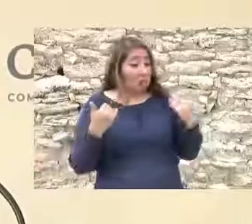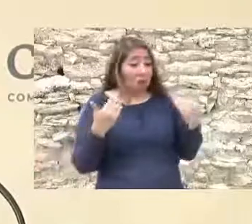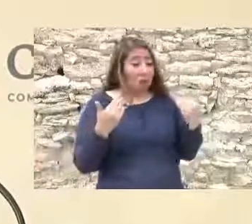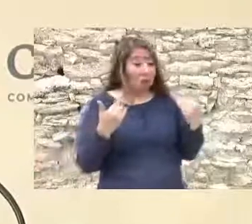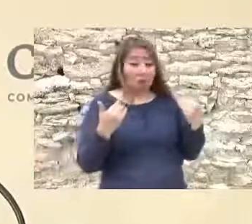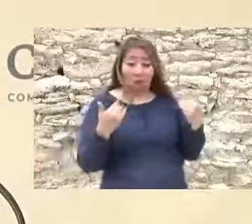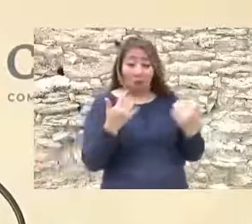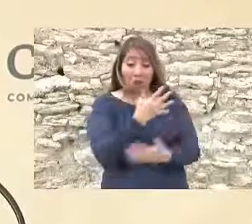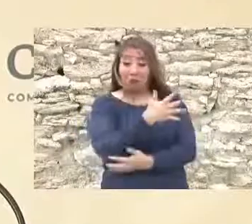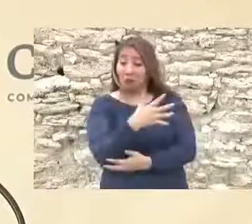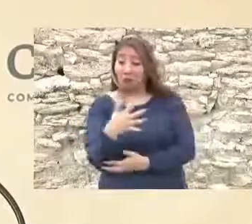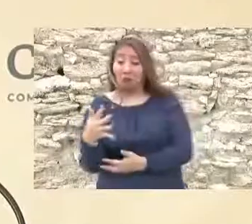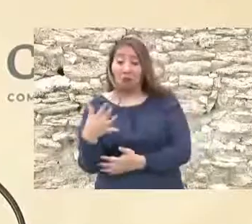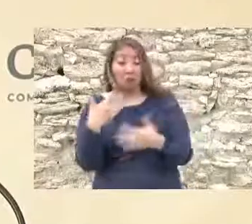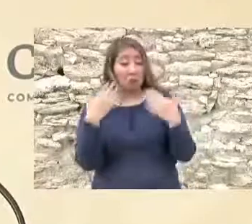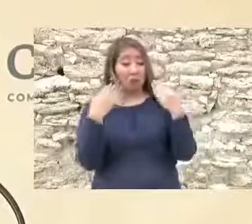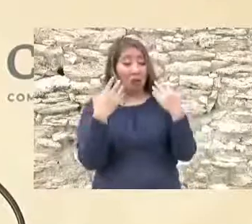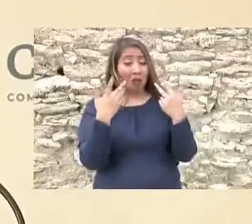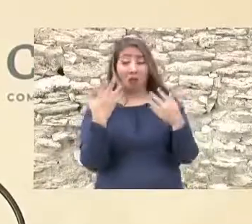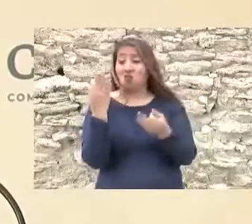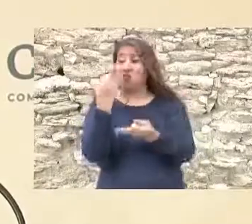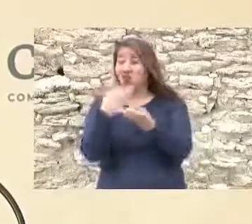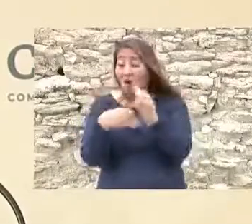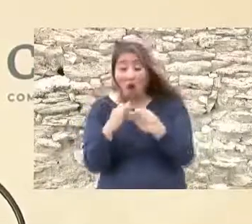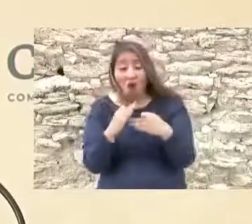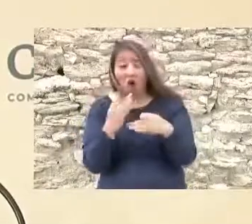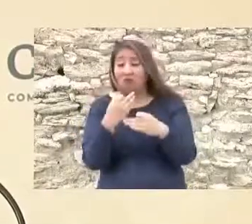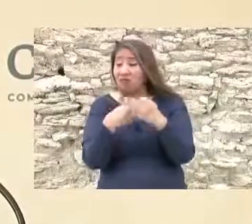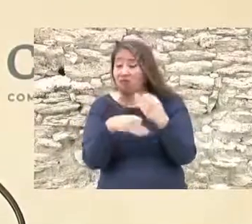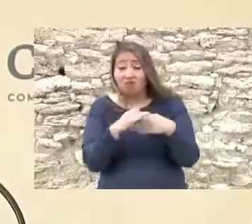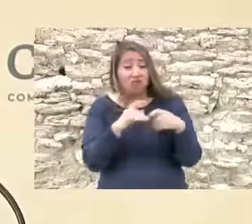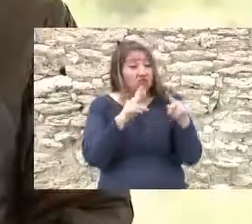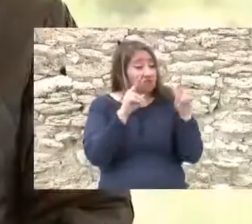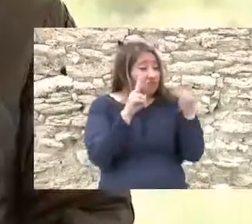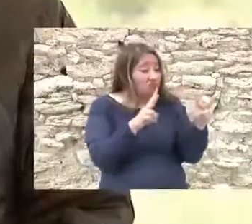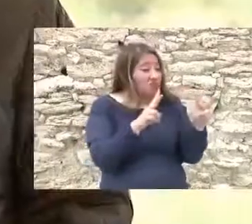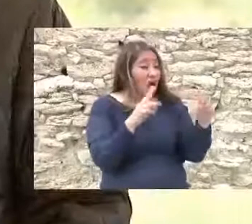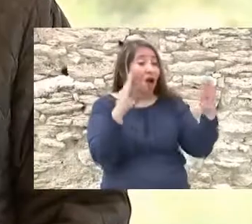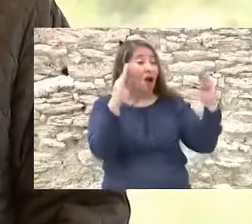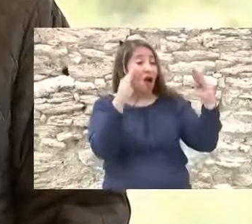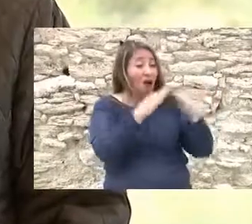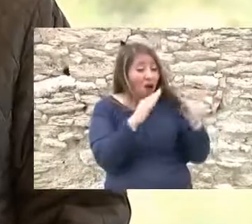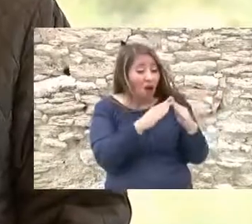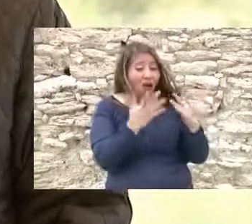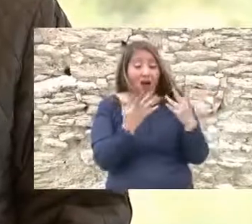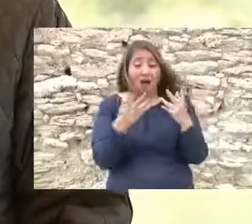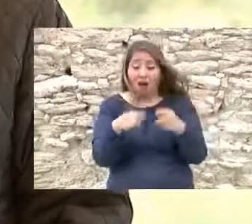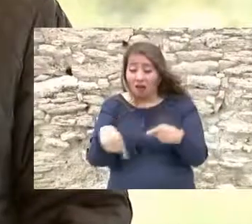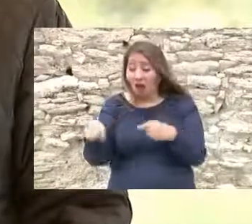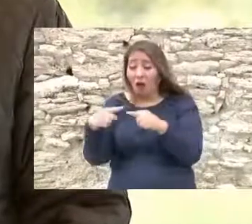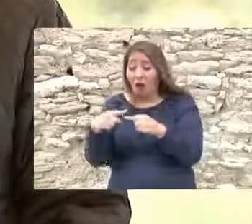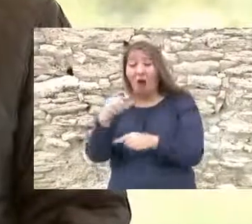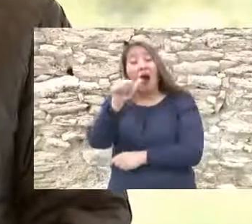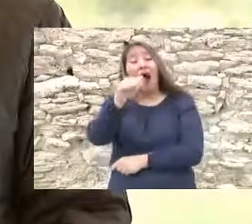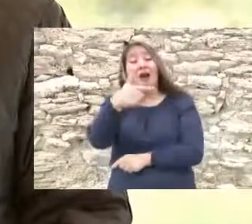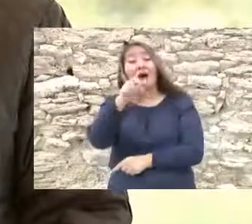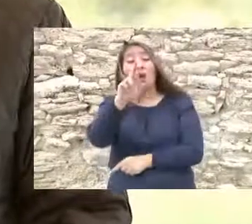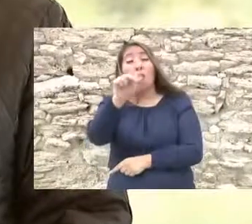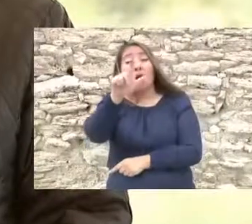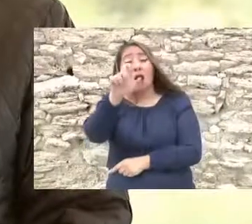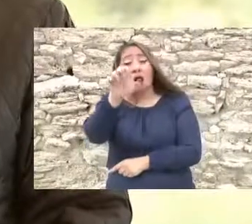selva ya todo es potrero o acahuales entonces